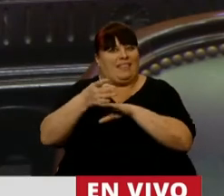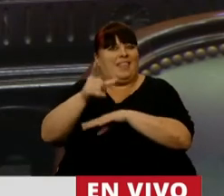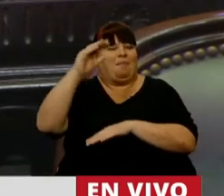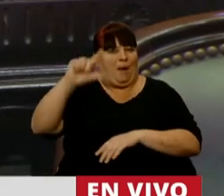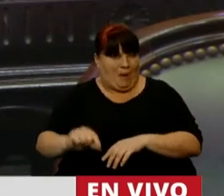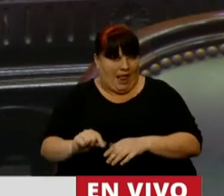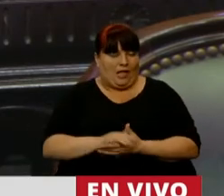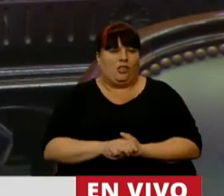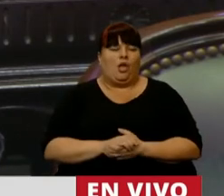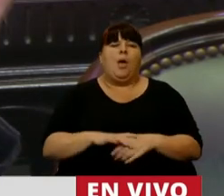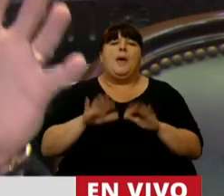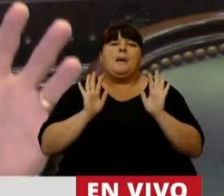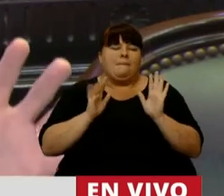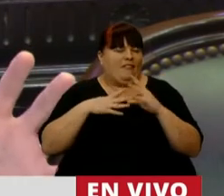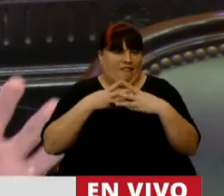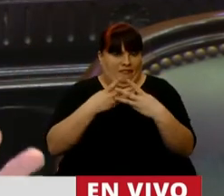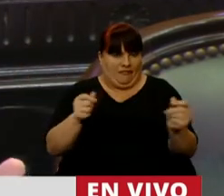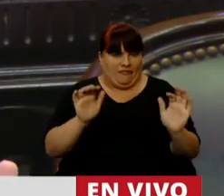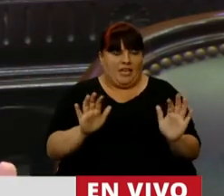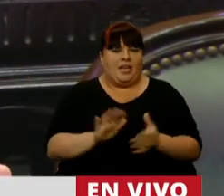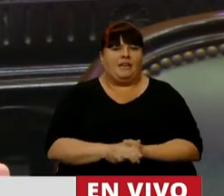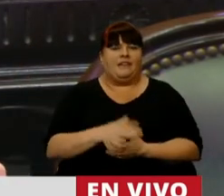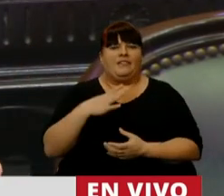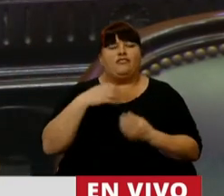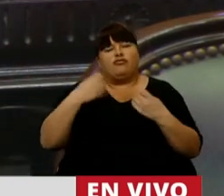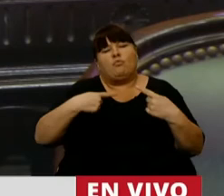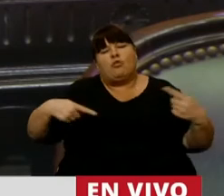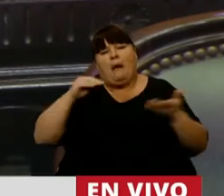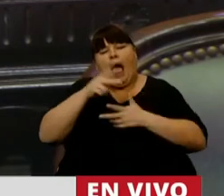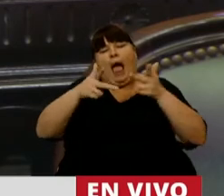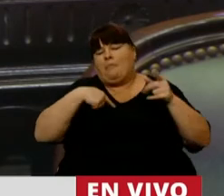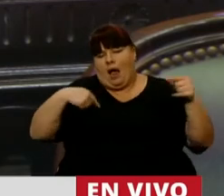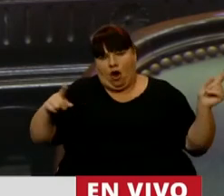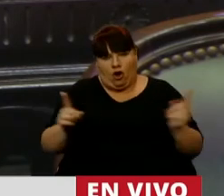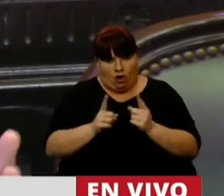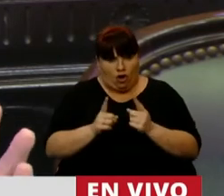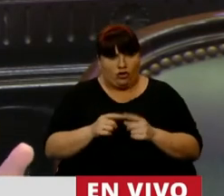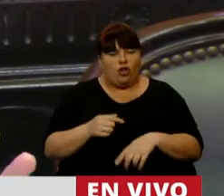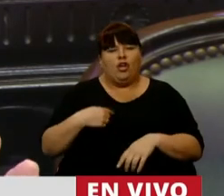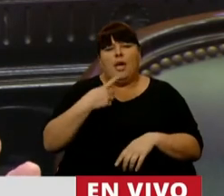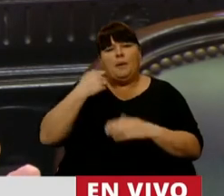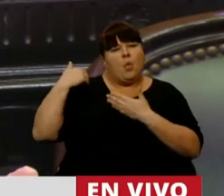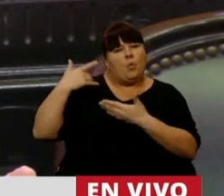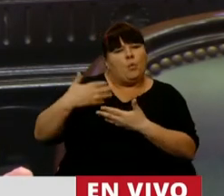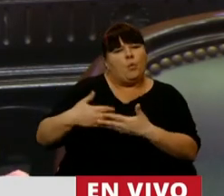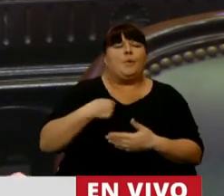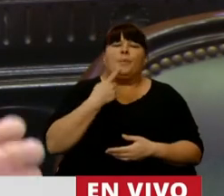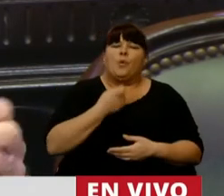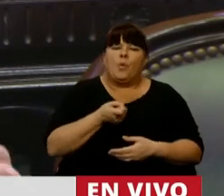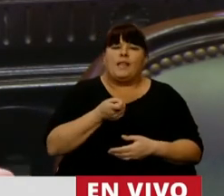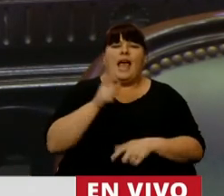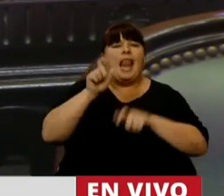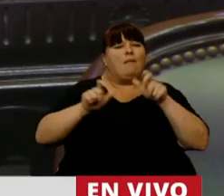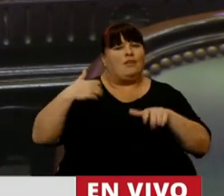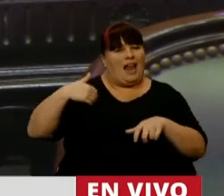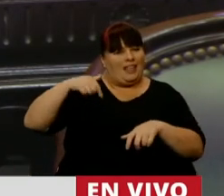tenían. Pero, redondeo, para finalizar, me quedaban muchas otras cosas más. Yo lo que veo en este último tiempo, señor Presidente, que